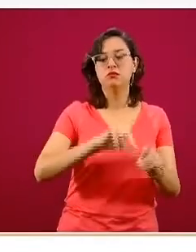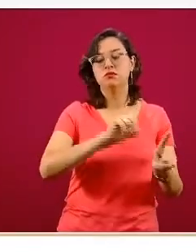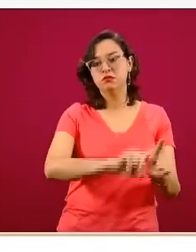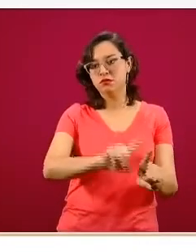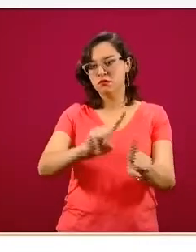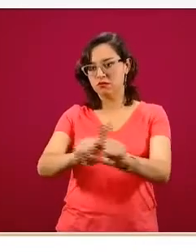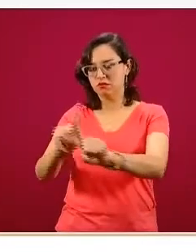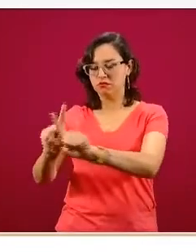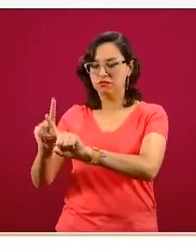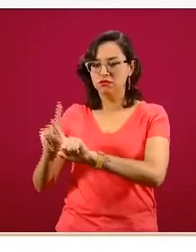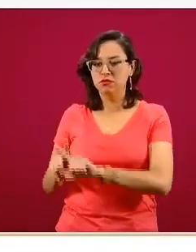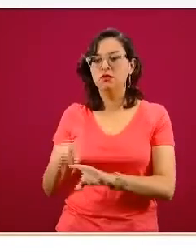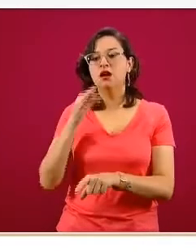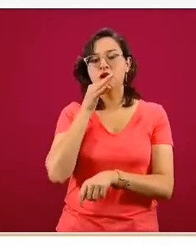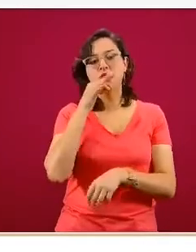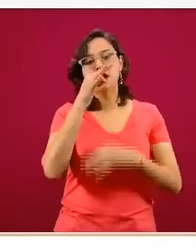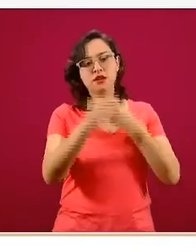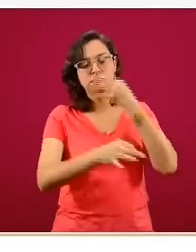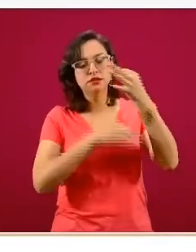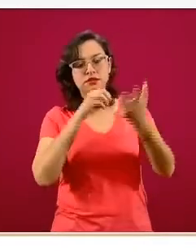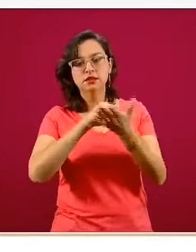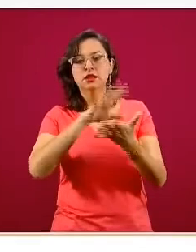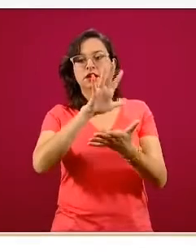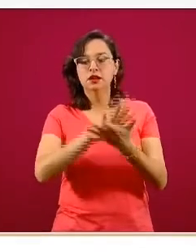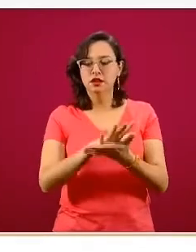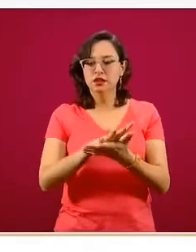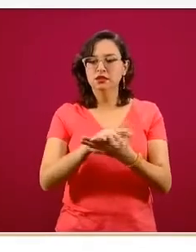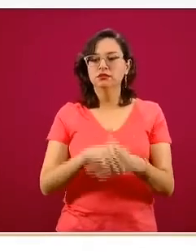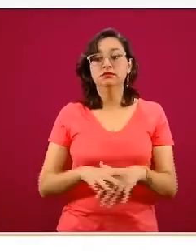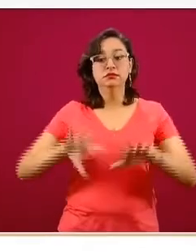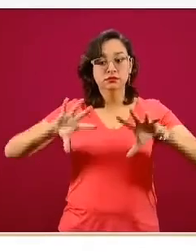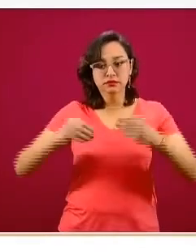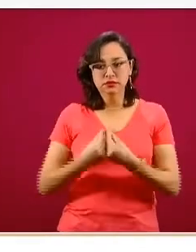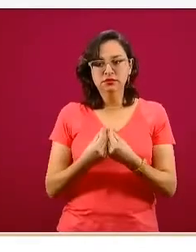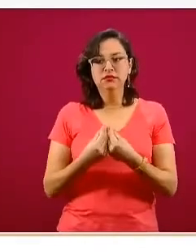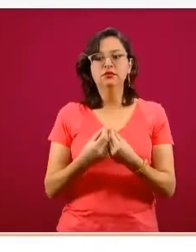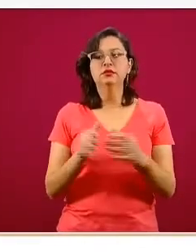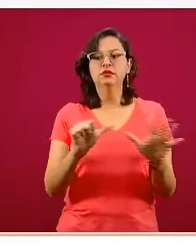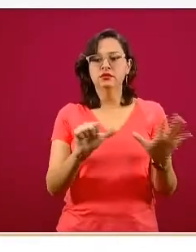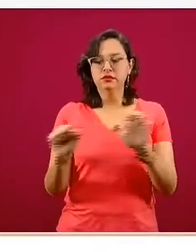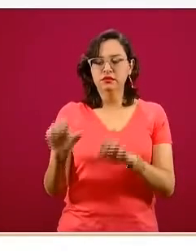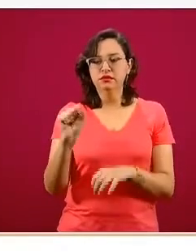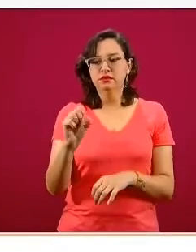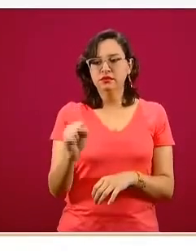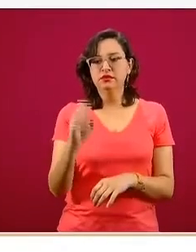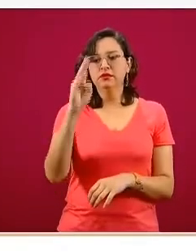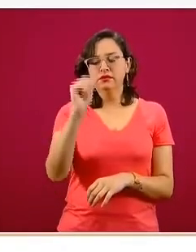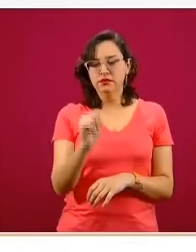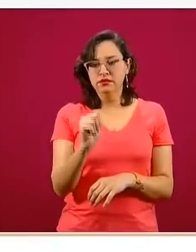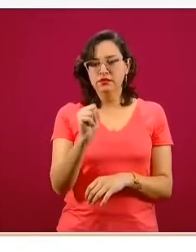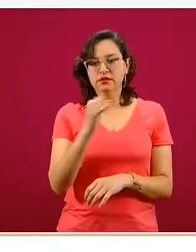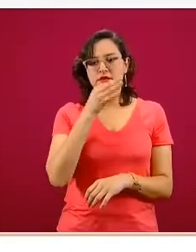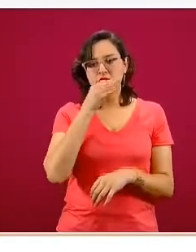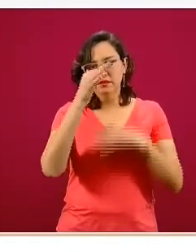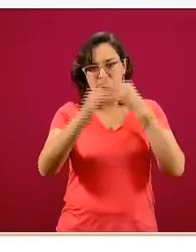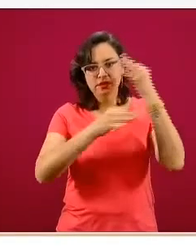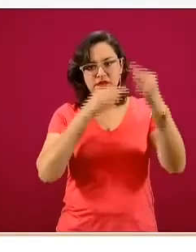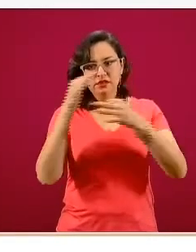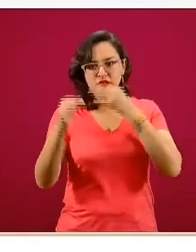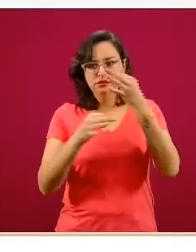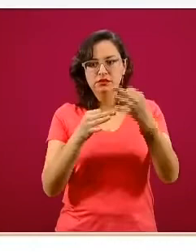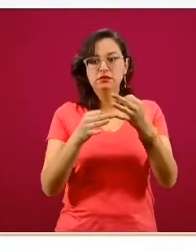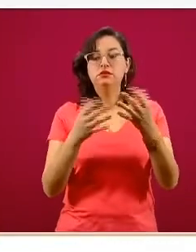o es decir, de 669 hospitales que tienen usuario y password para notificar. Por lo tanto, la